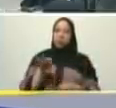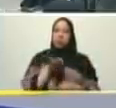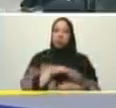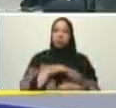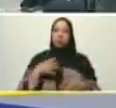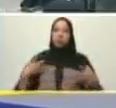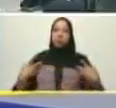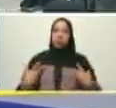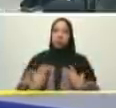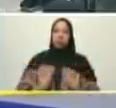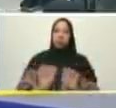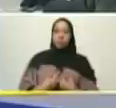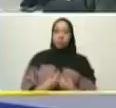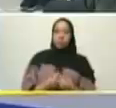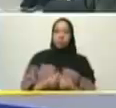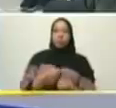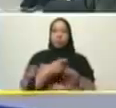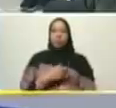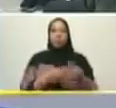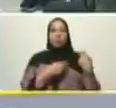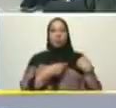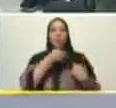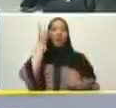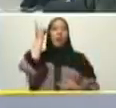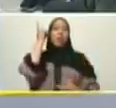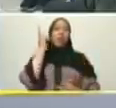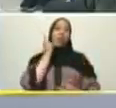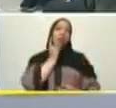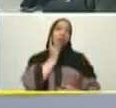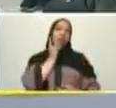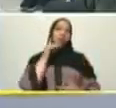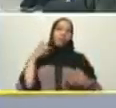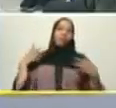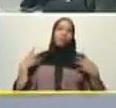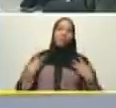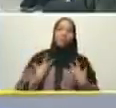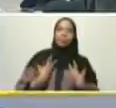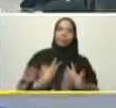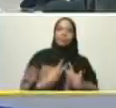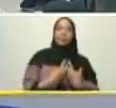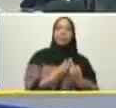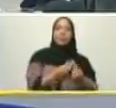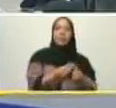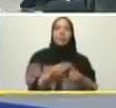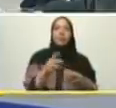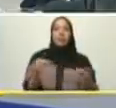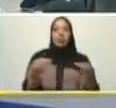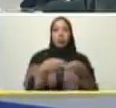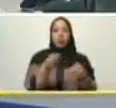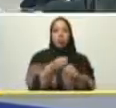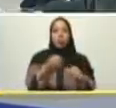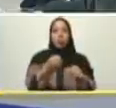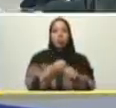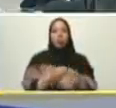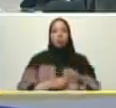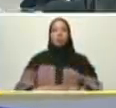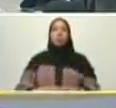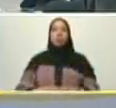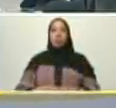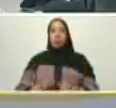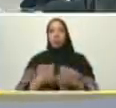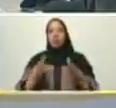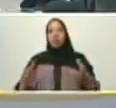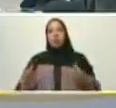compañero Darío Vivas para arriba y para abajo aprender los métodos de Darío el gran Darío